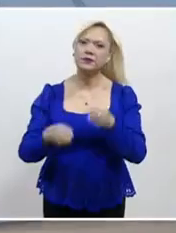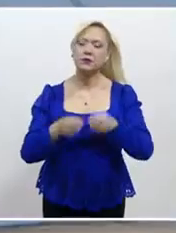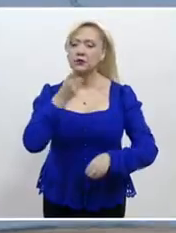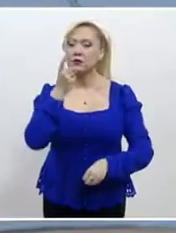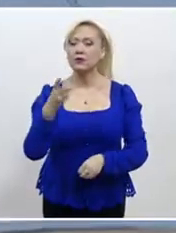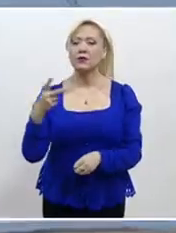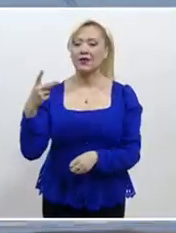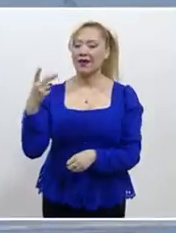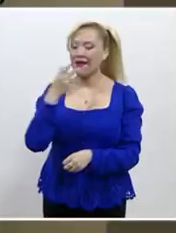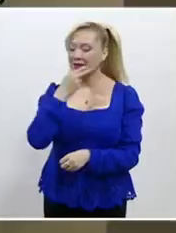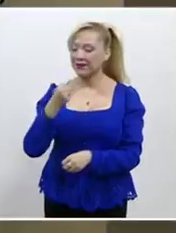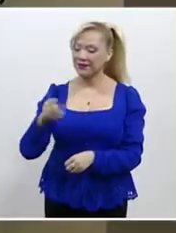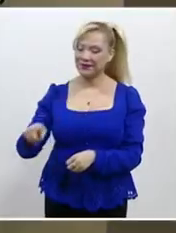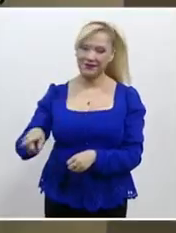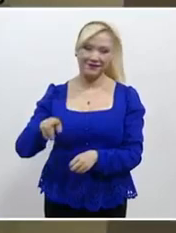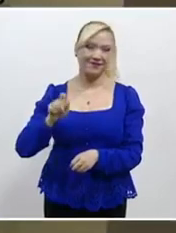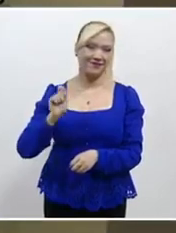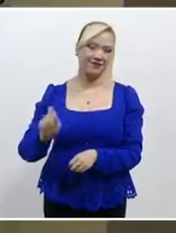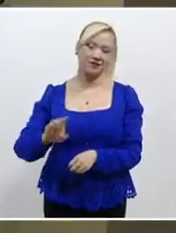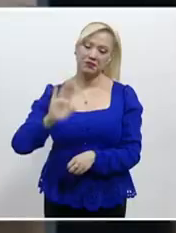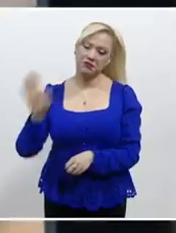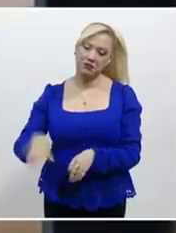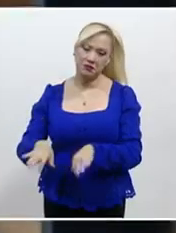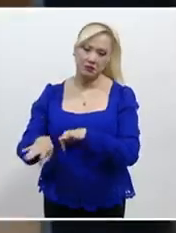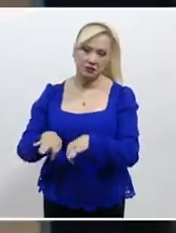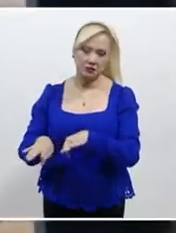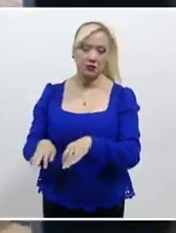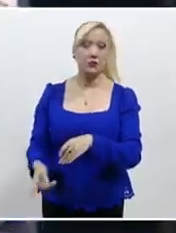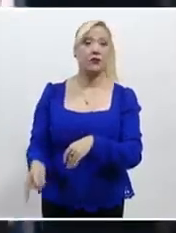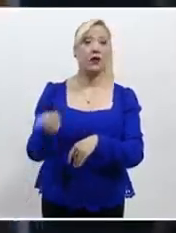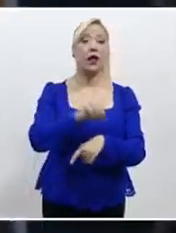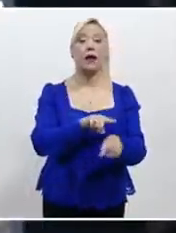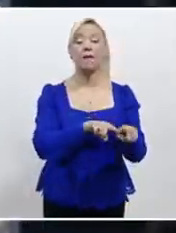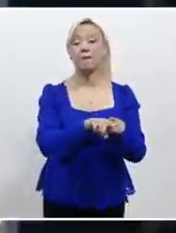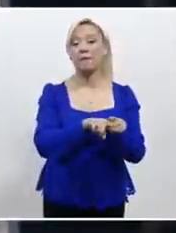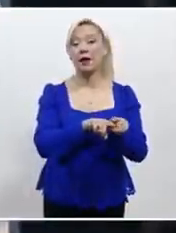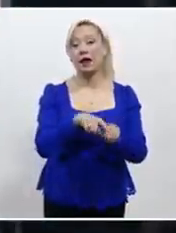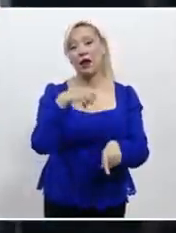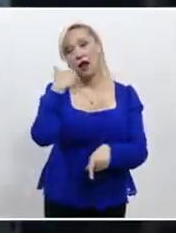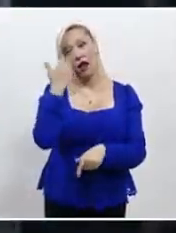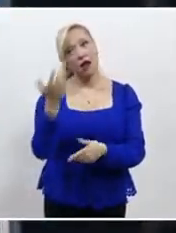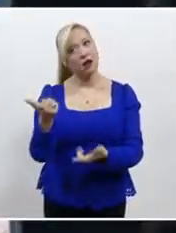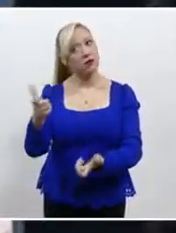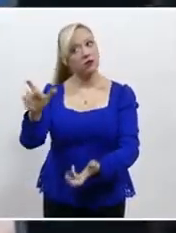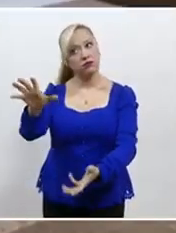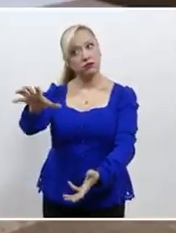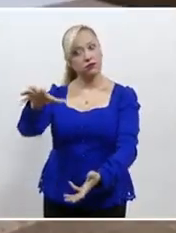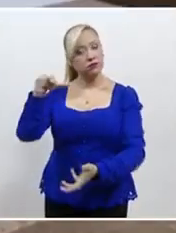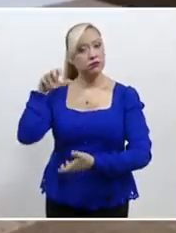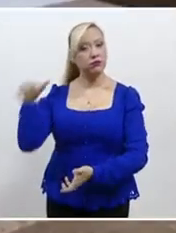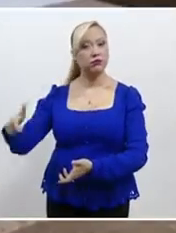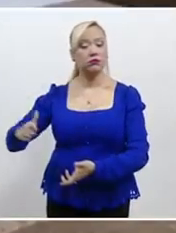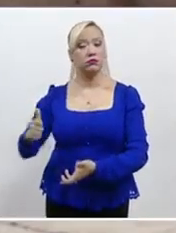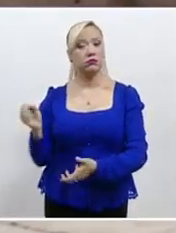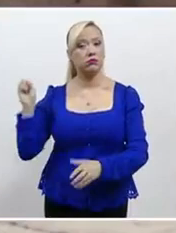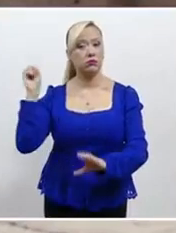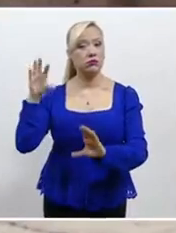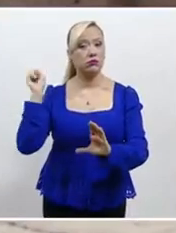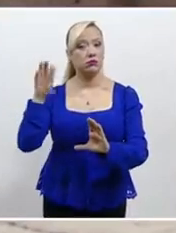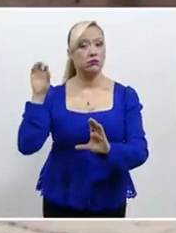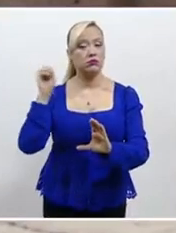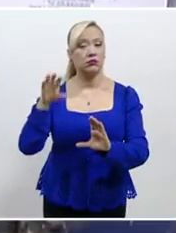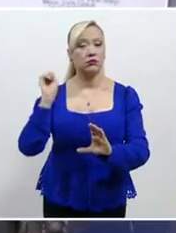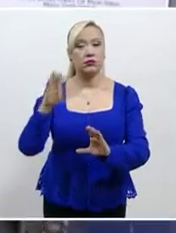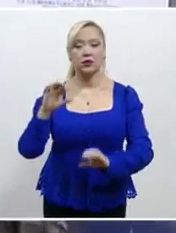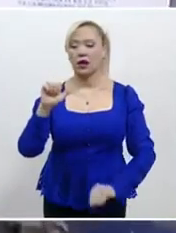hermano del trabajador fallecido reclama a través de juicios de seguridad social la devolución de los recursos de la subcuenta para el